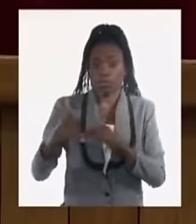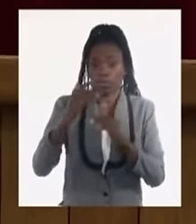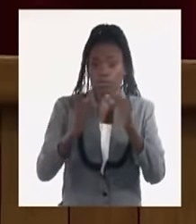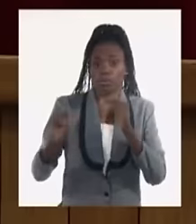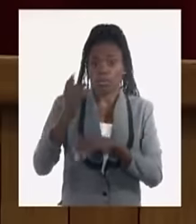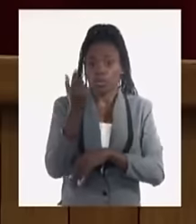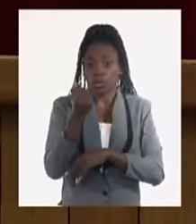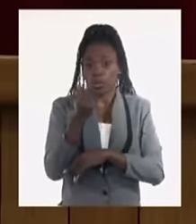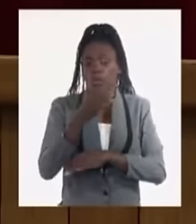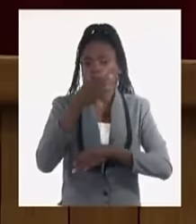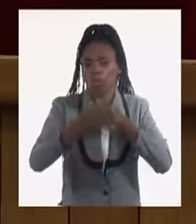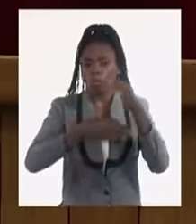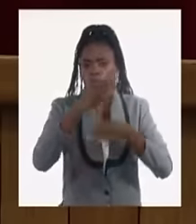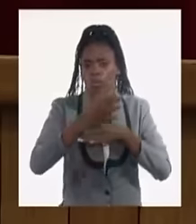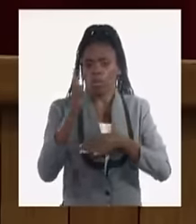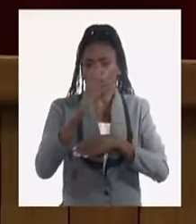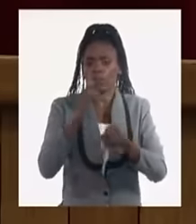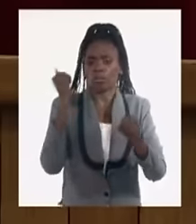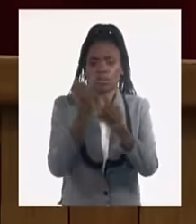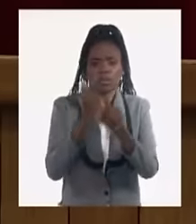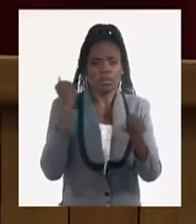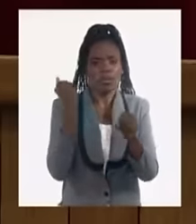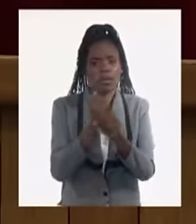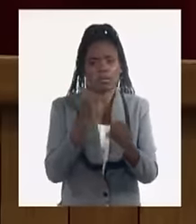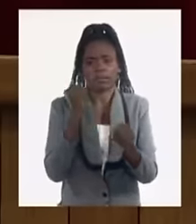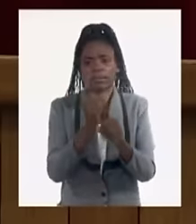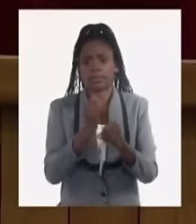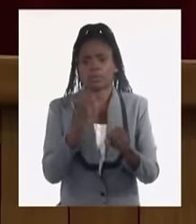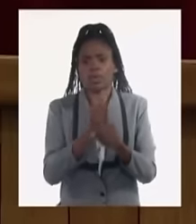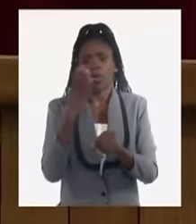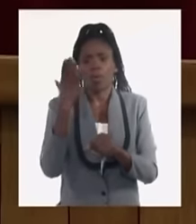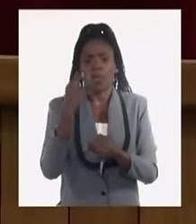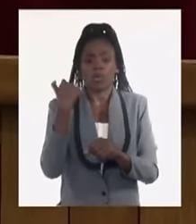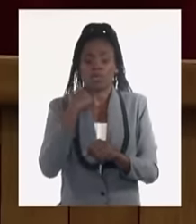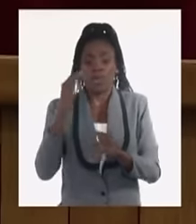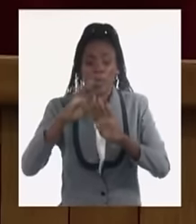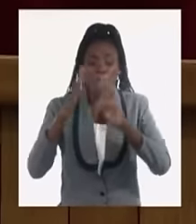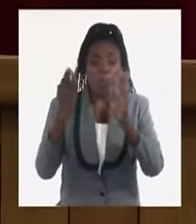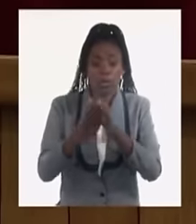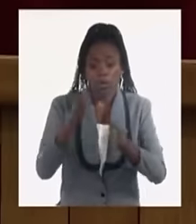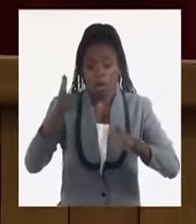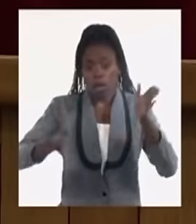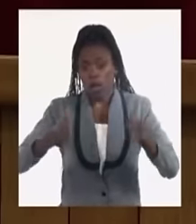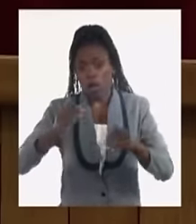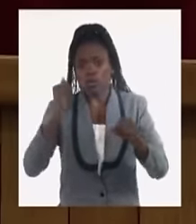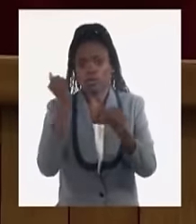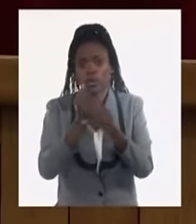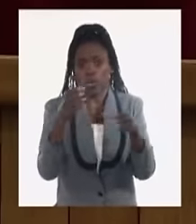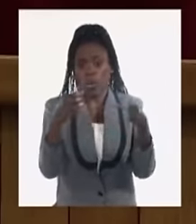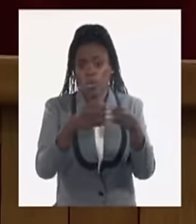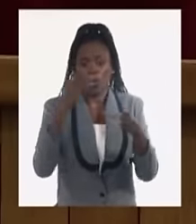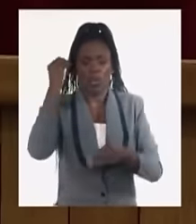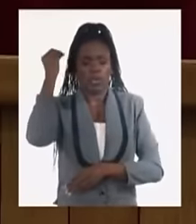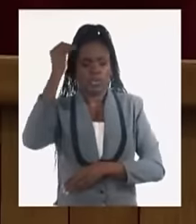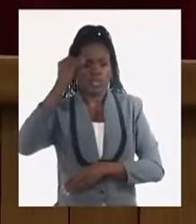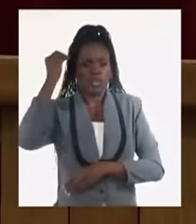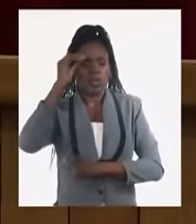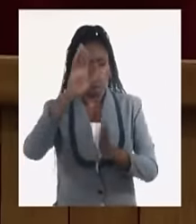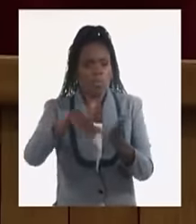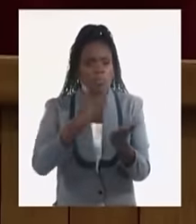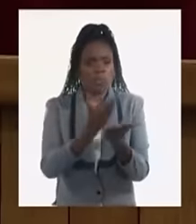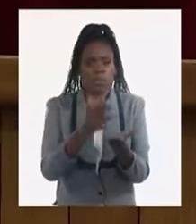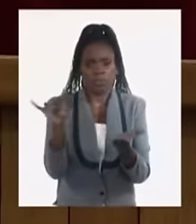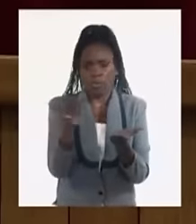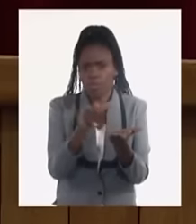hemos venido trabajando durante todo el año en un grupo de análisis y propuestas